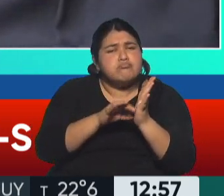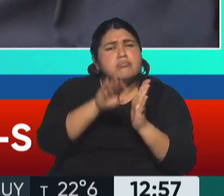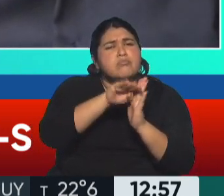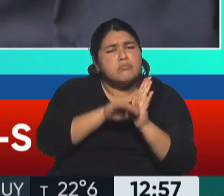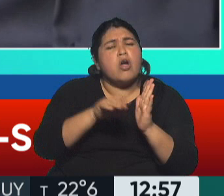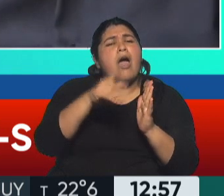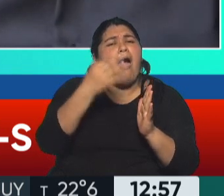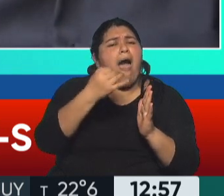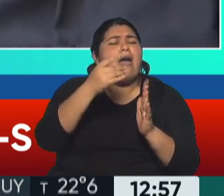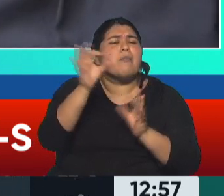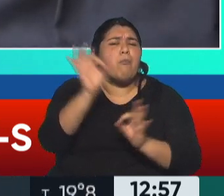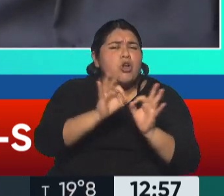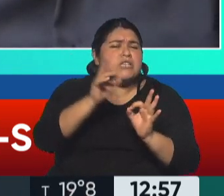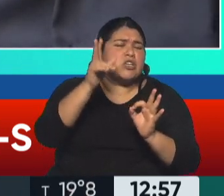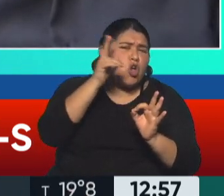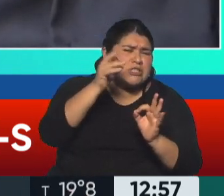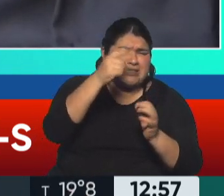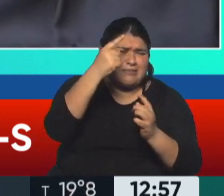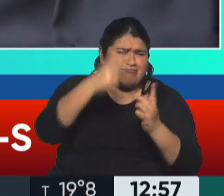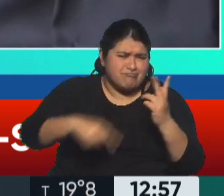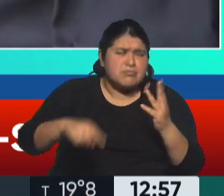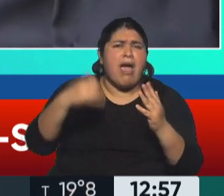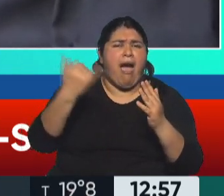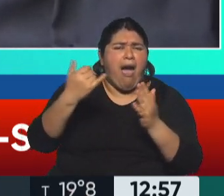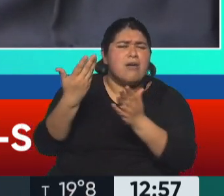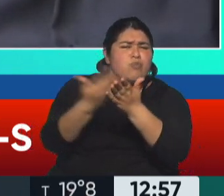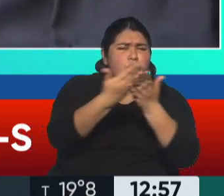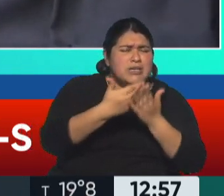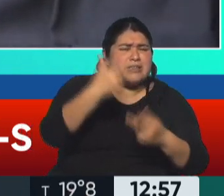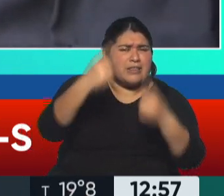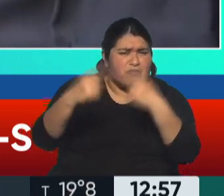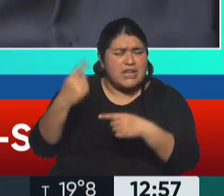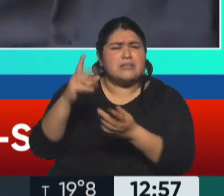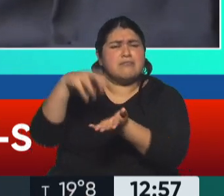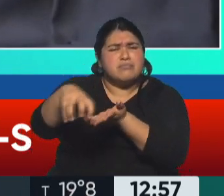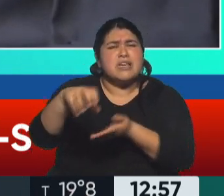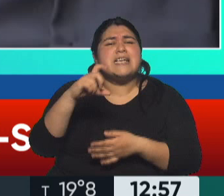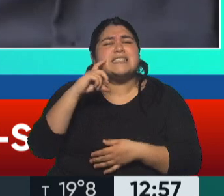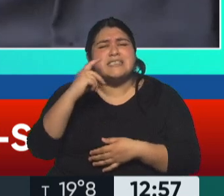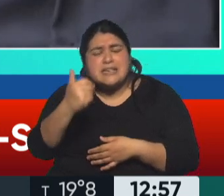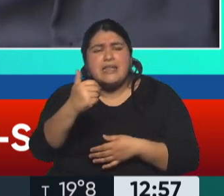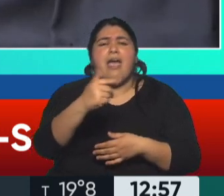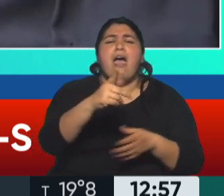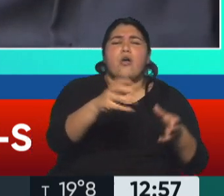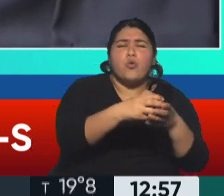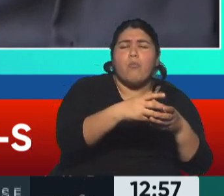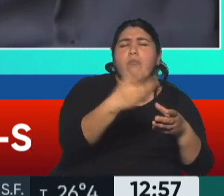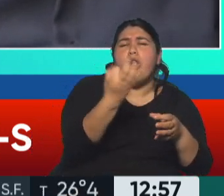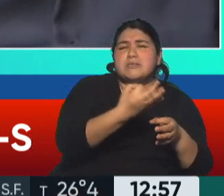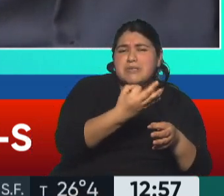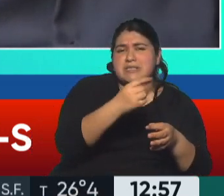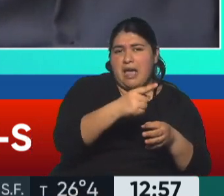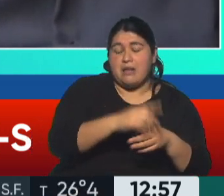tantos proyectos y misiones que tenemos en el mundo a través de la CIA y las fuerzas especiales,